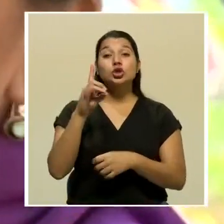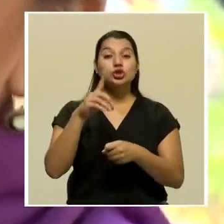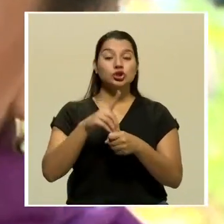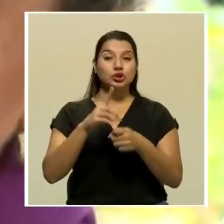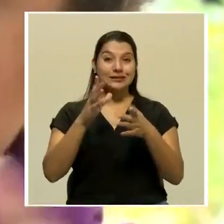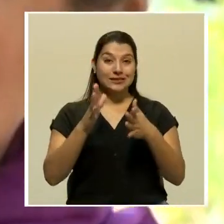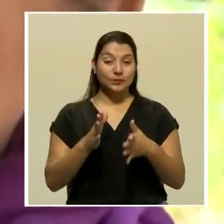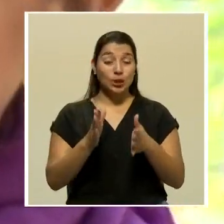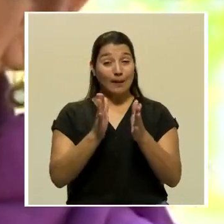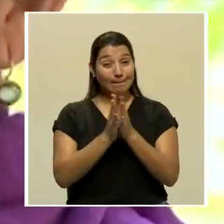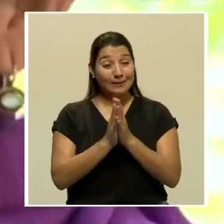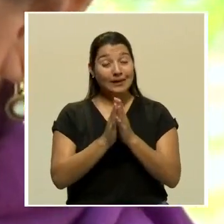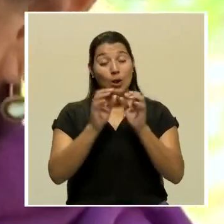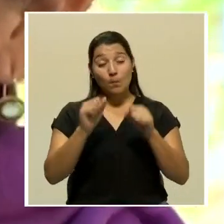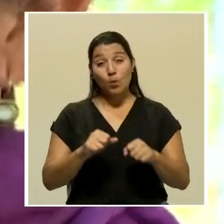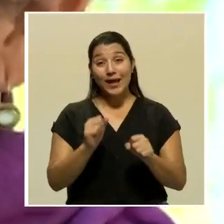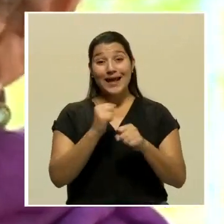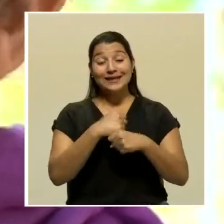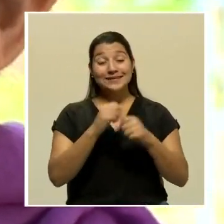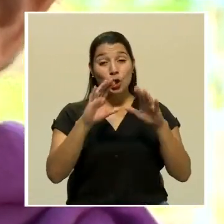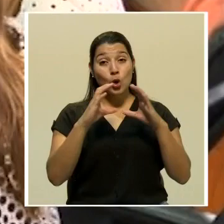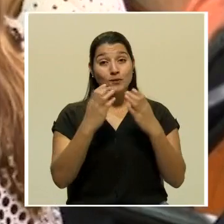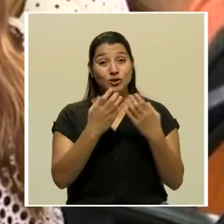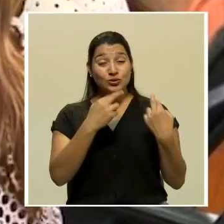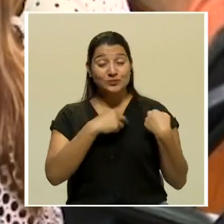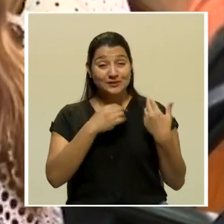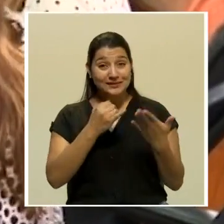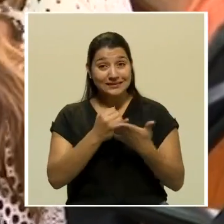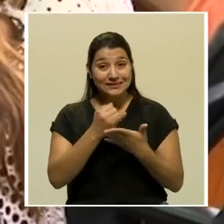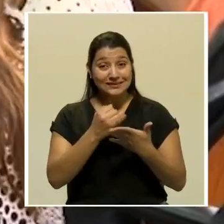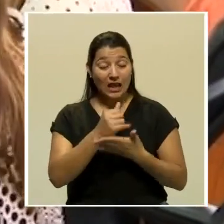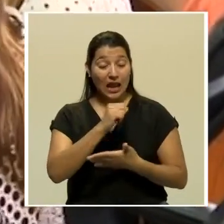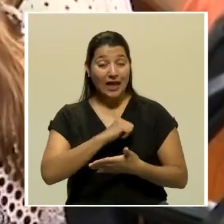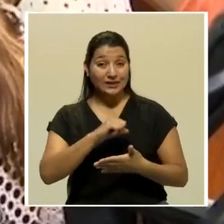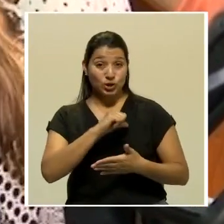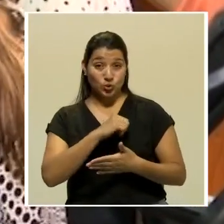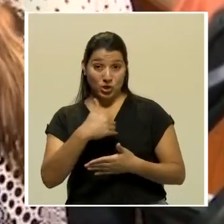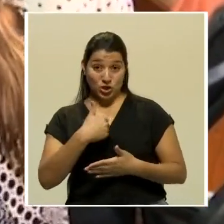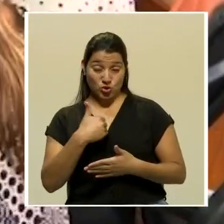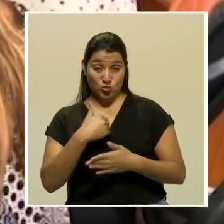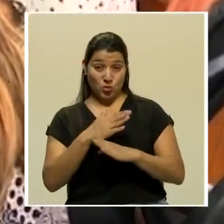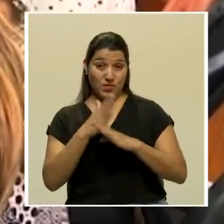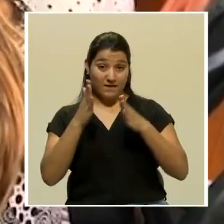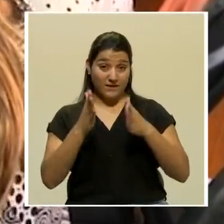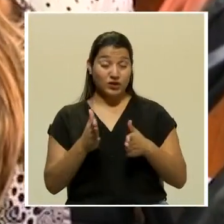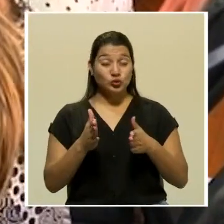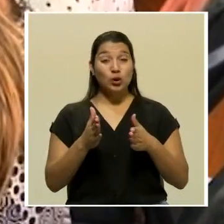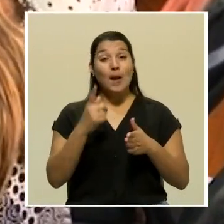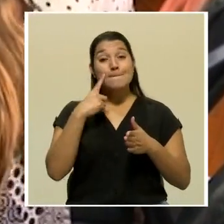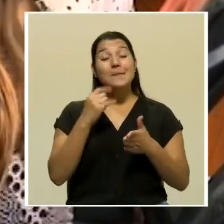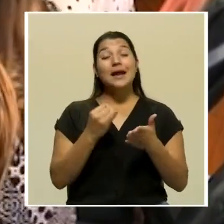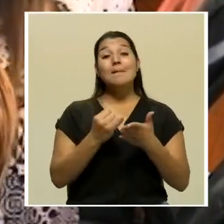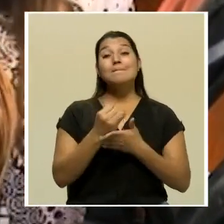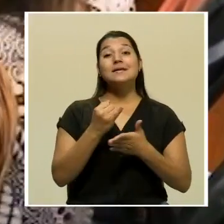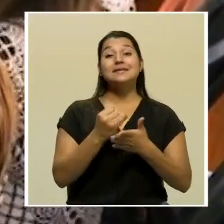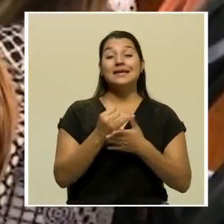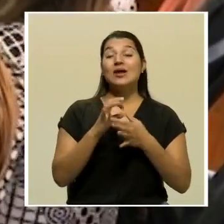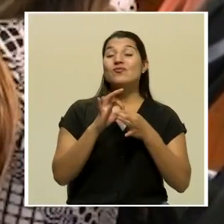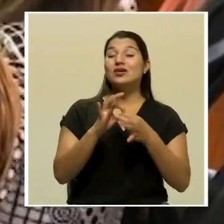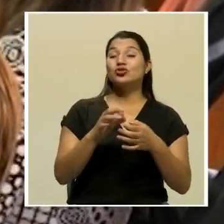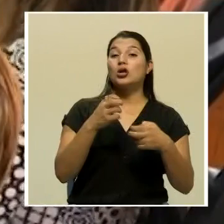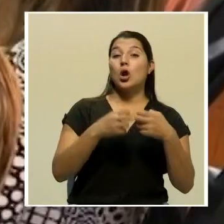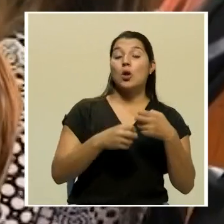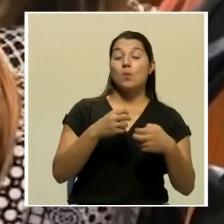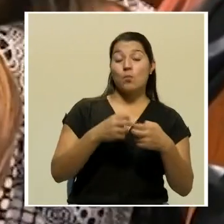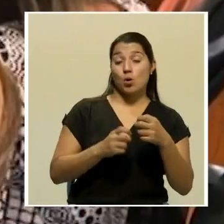pidieron abrir una comisión investigadora sobre la actuación de la jerarca en la investigación sobre la polémica